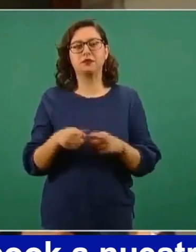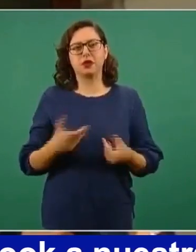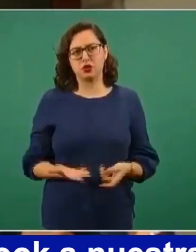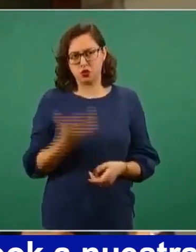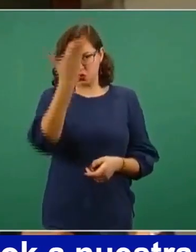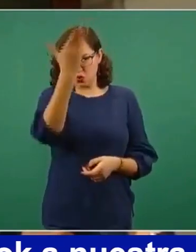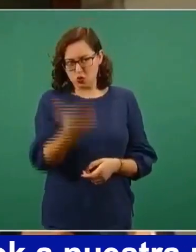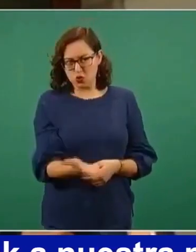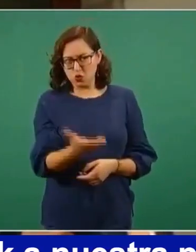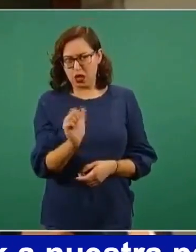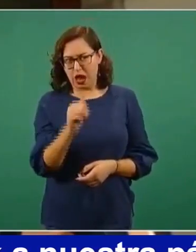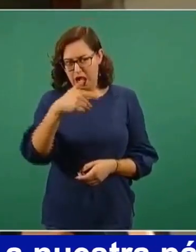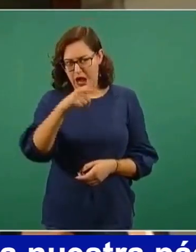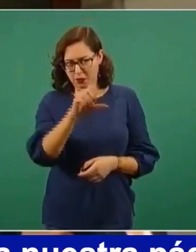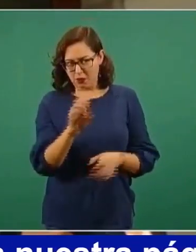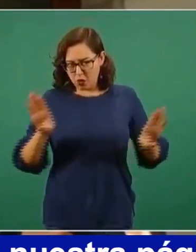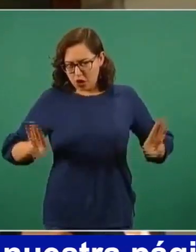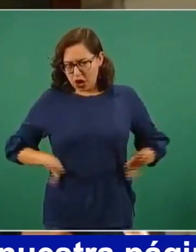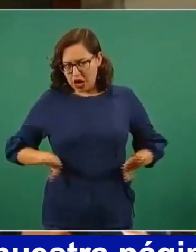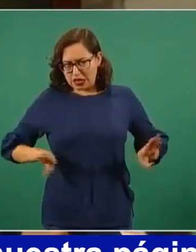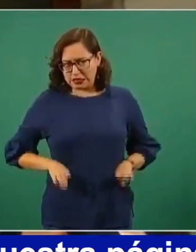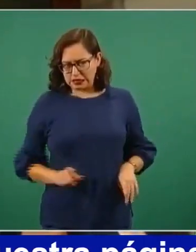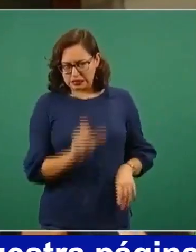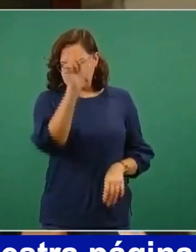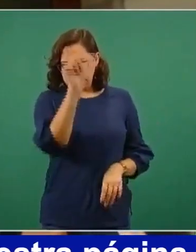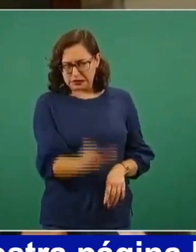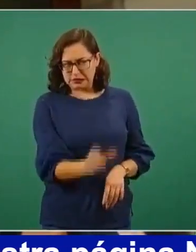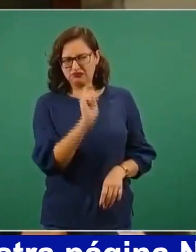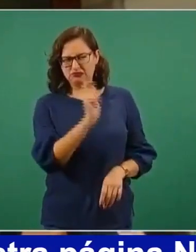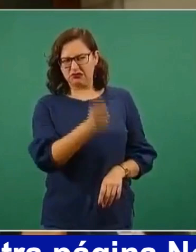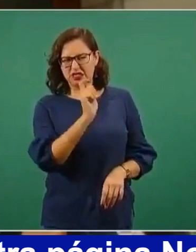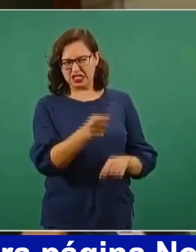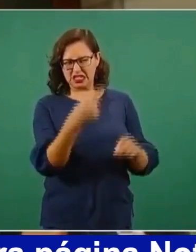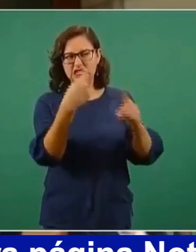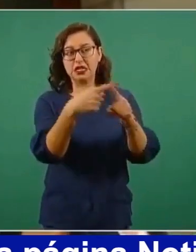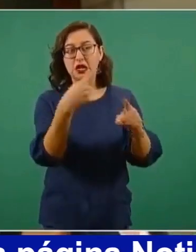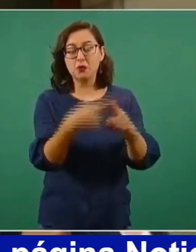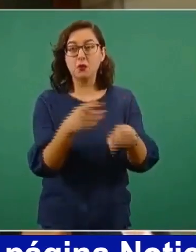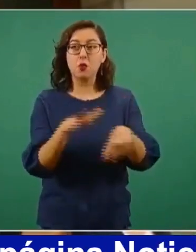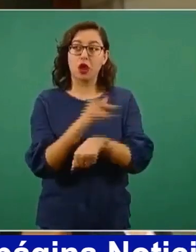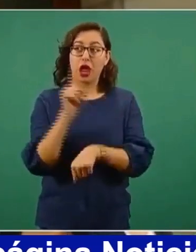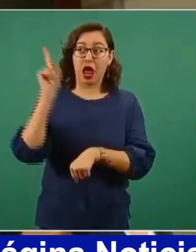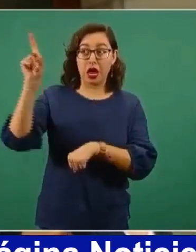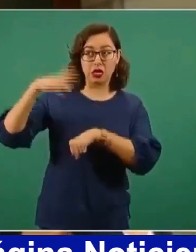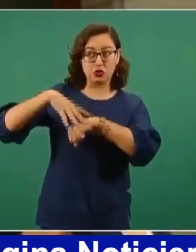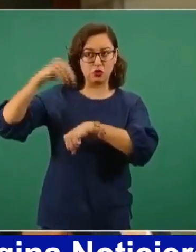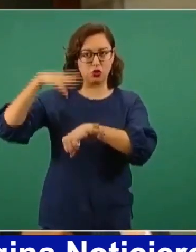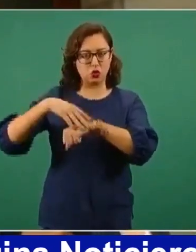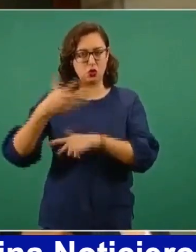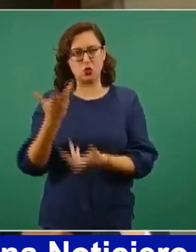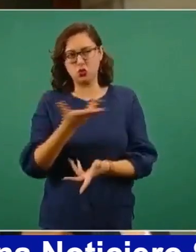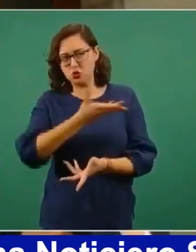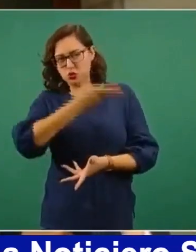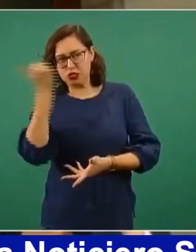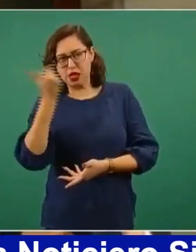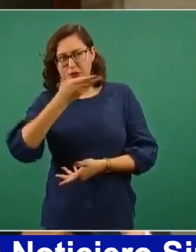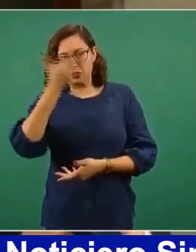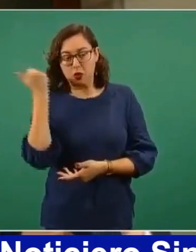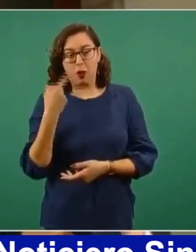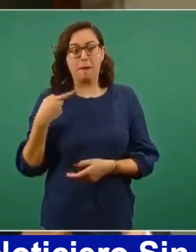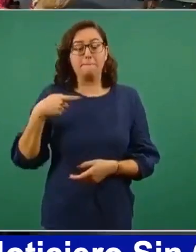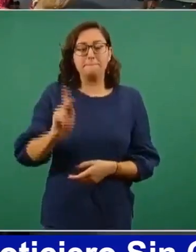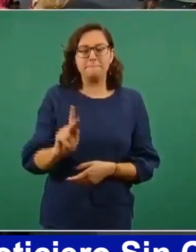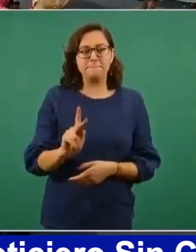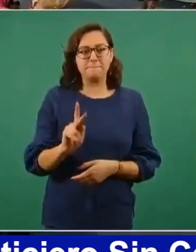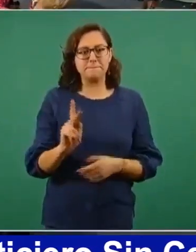¿Quién es usted? Los suecos no saben mucha cosa, pero una cosa llamó la atención. Su